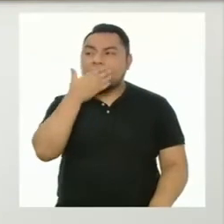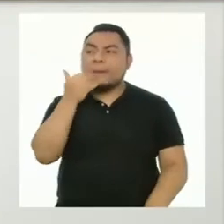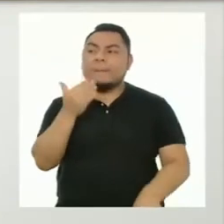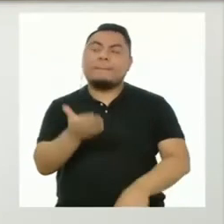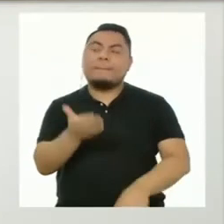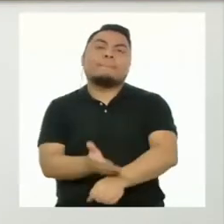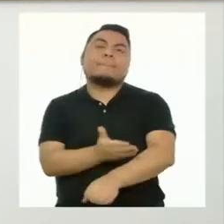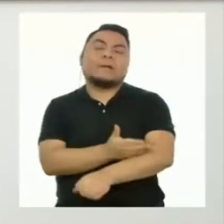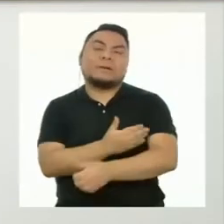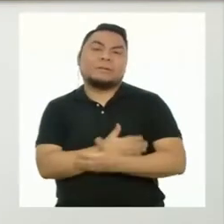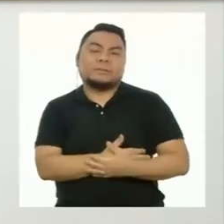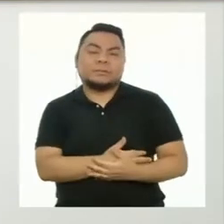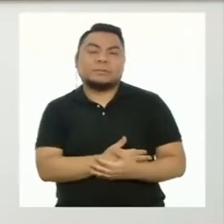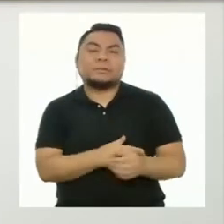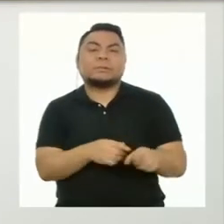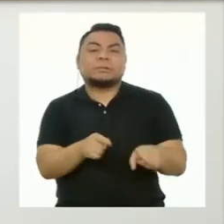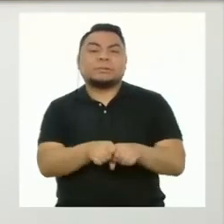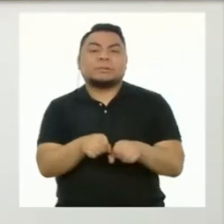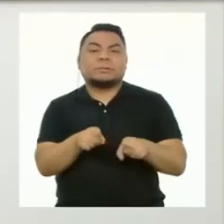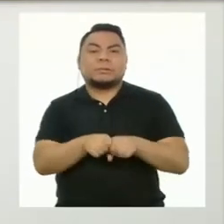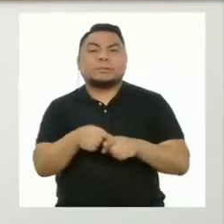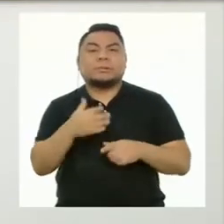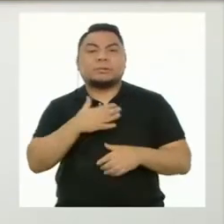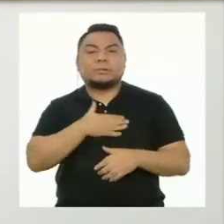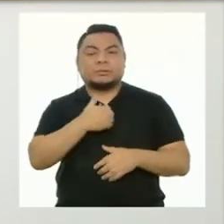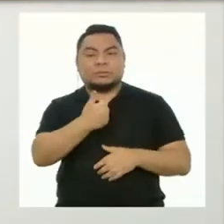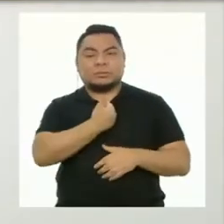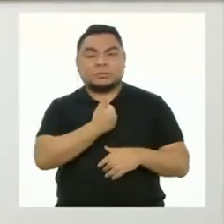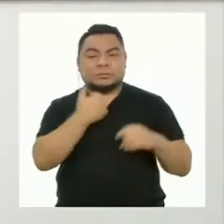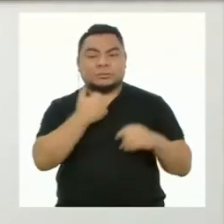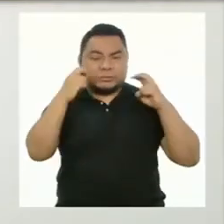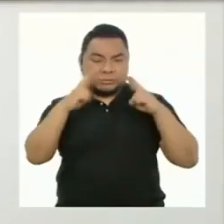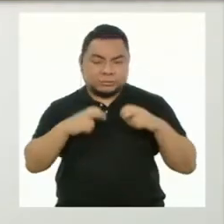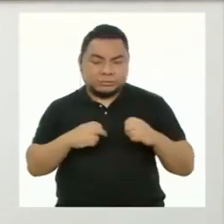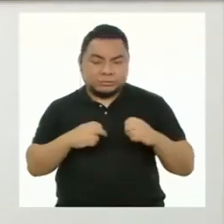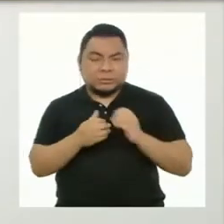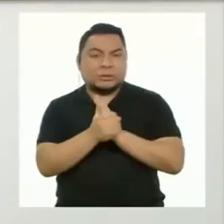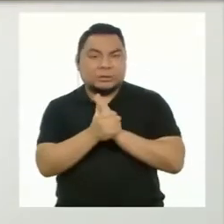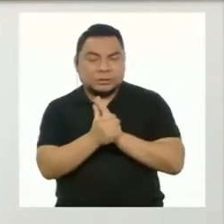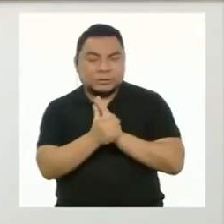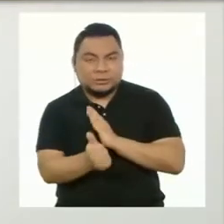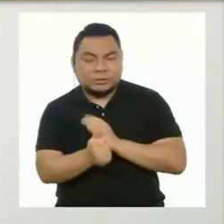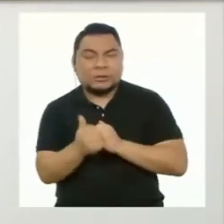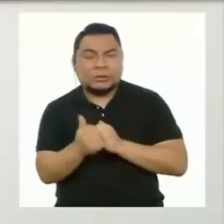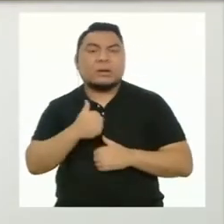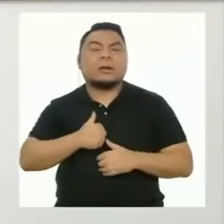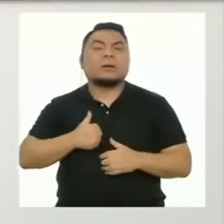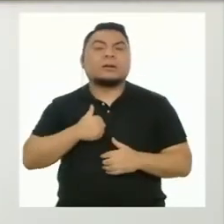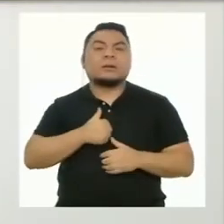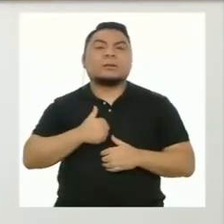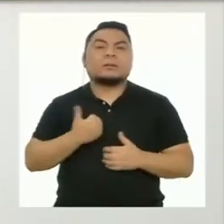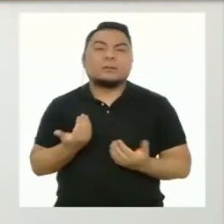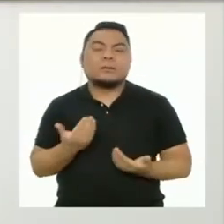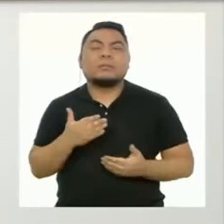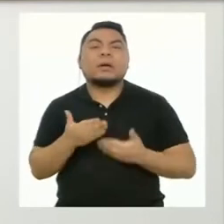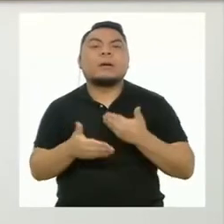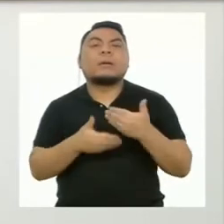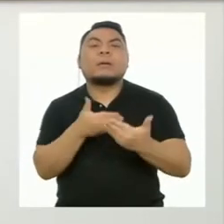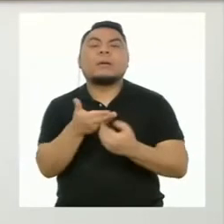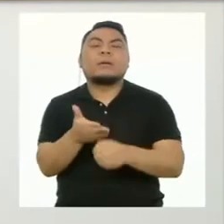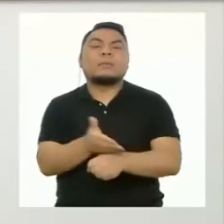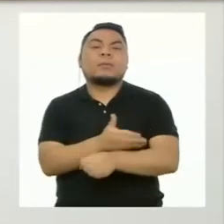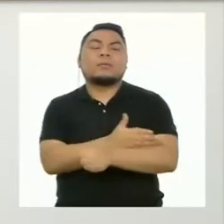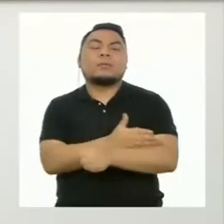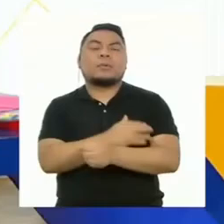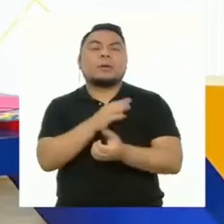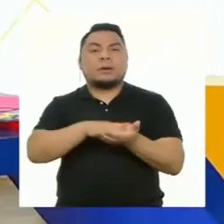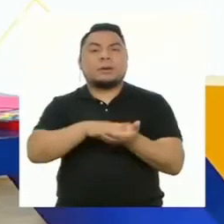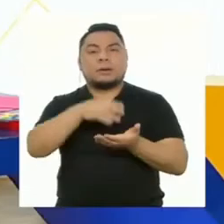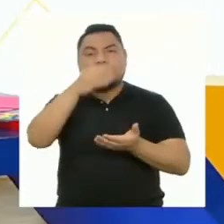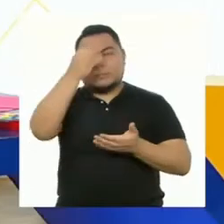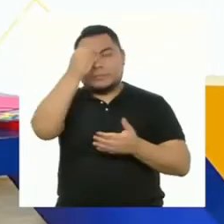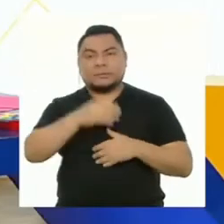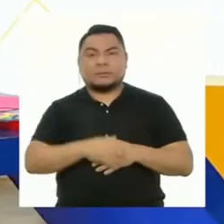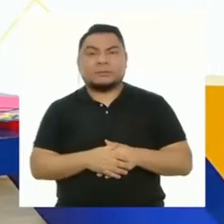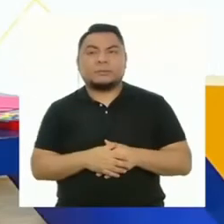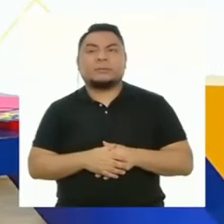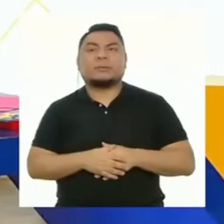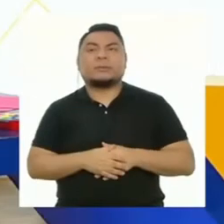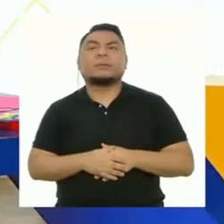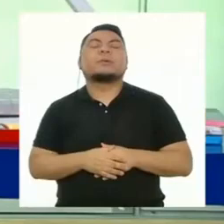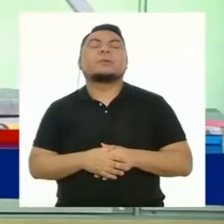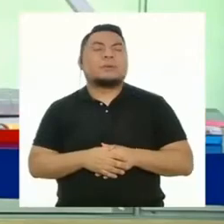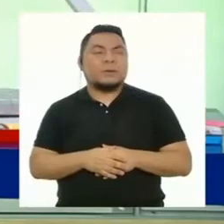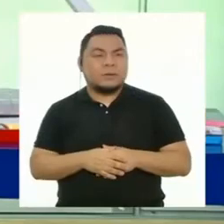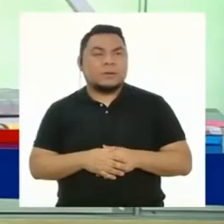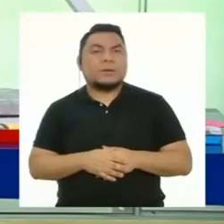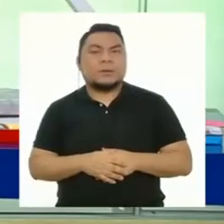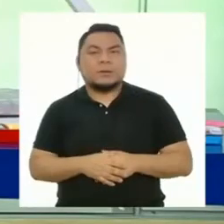por mejorar, sino que también analizamos nuestras habilidades y actitudes para el proceso de aprendizaje. Ah,